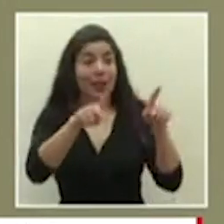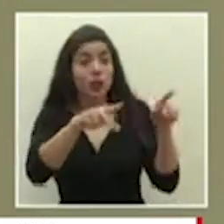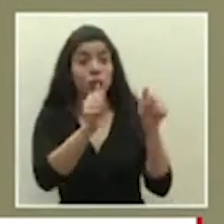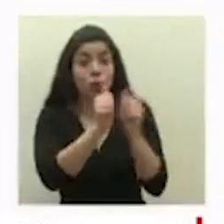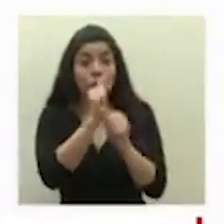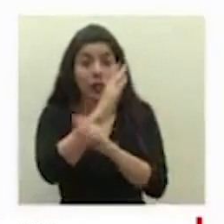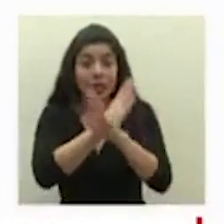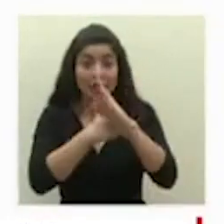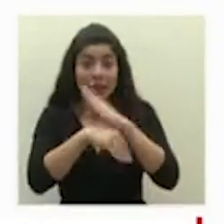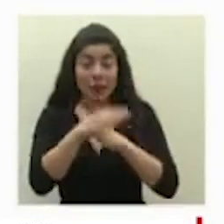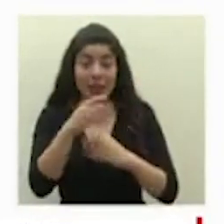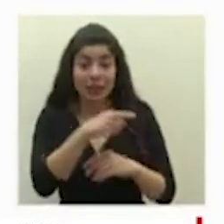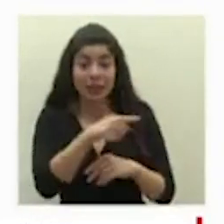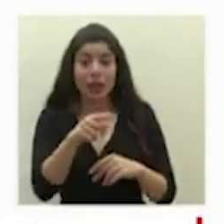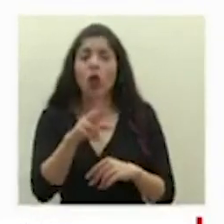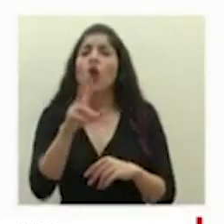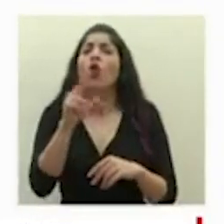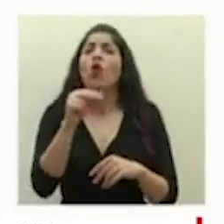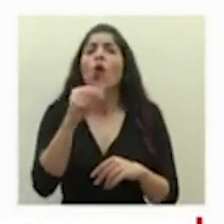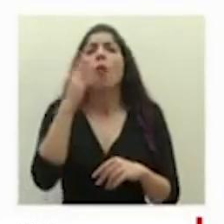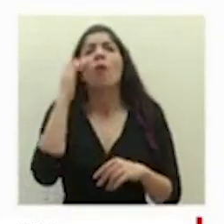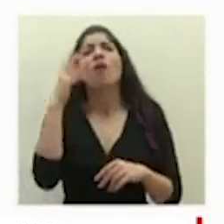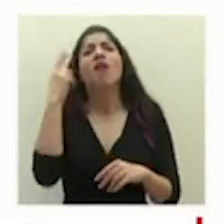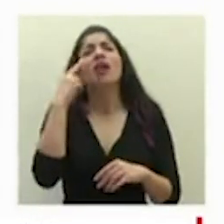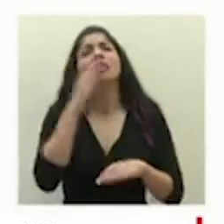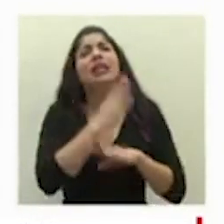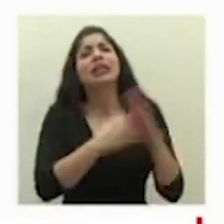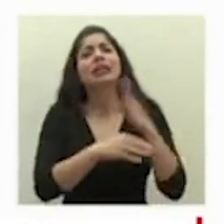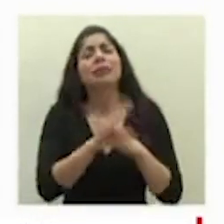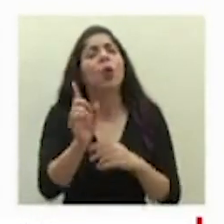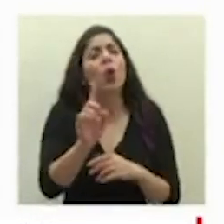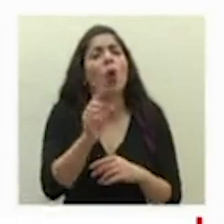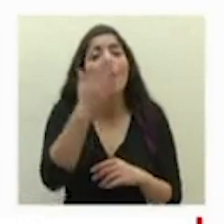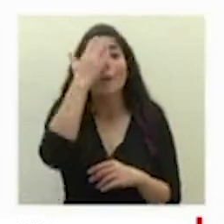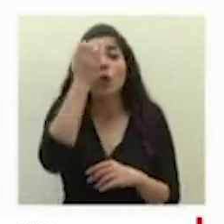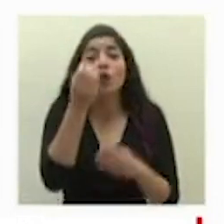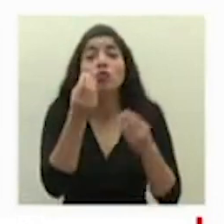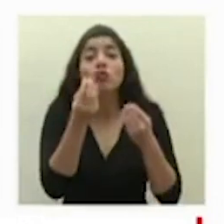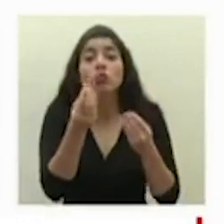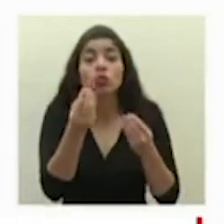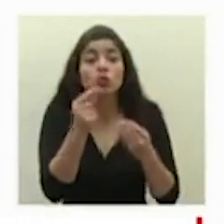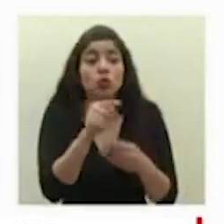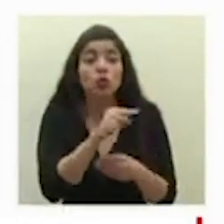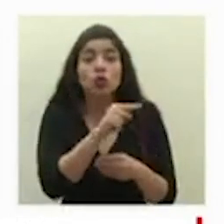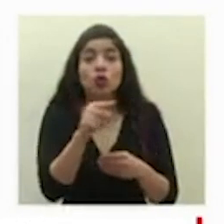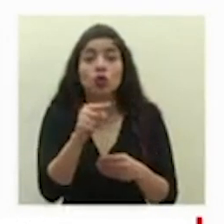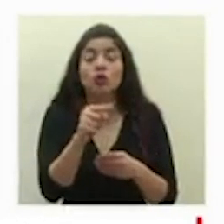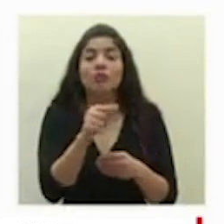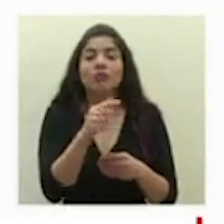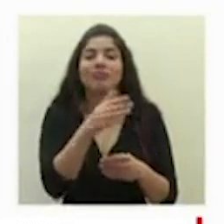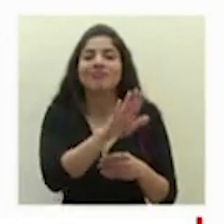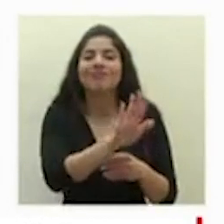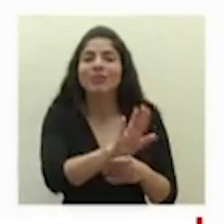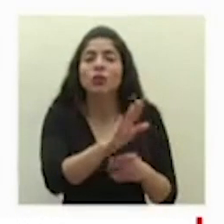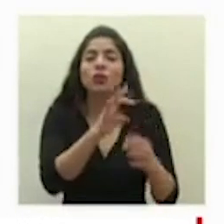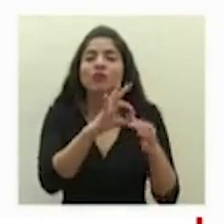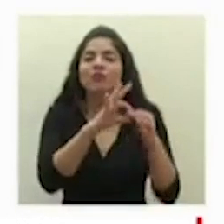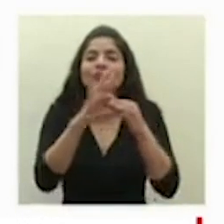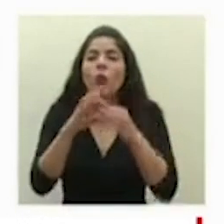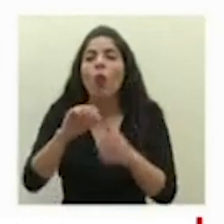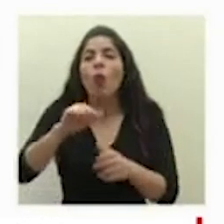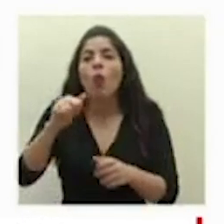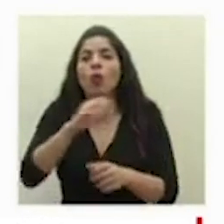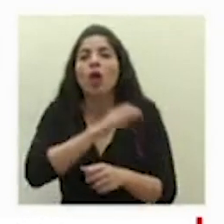discapacidad no por su discapacidad sino porque muchas de ellas tienen asociadas las condiciones